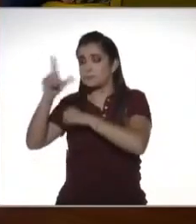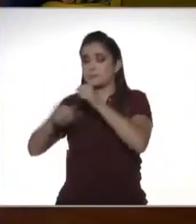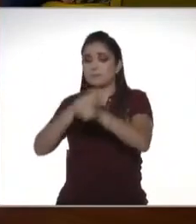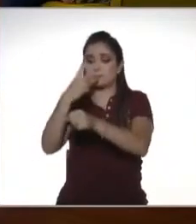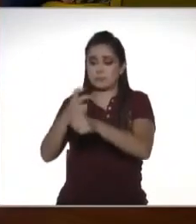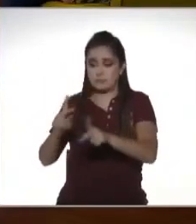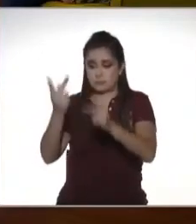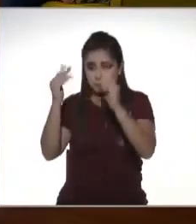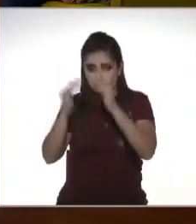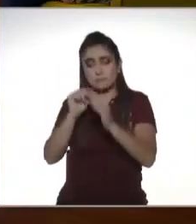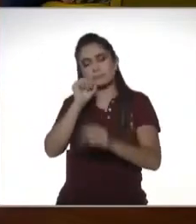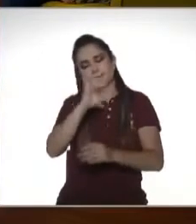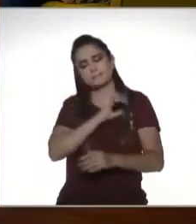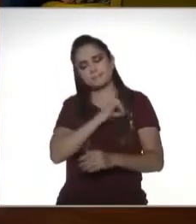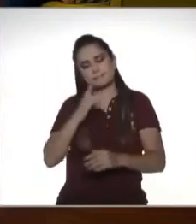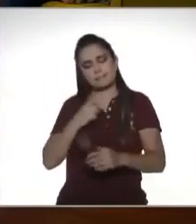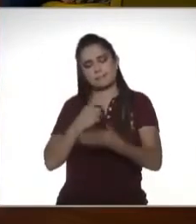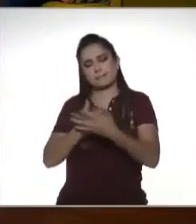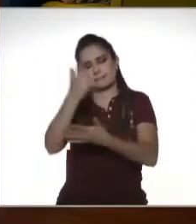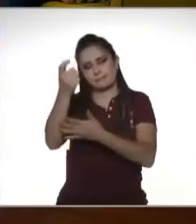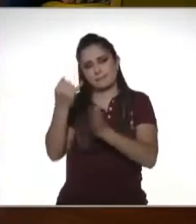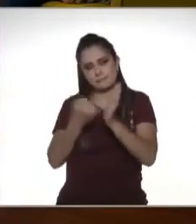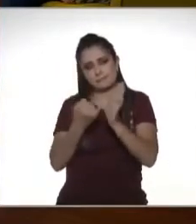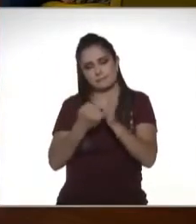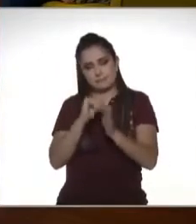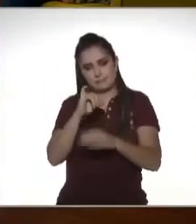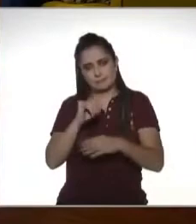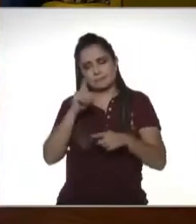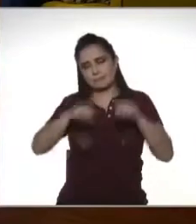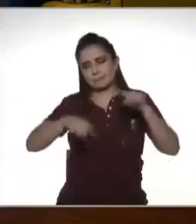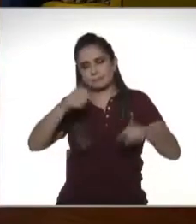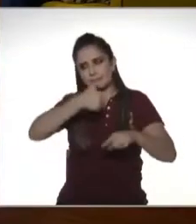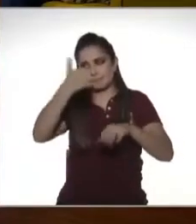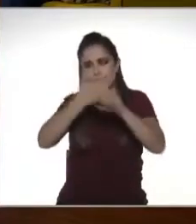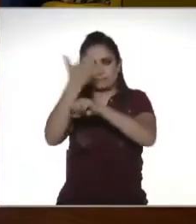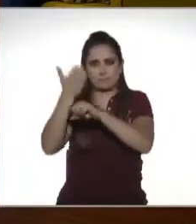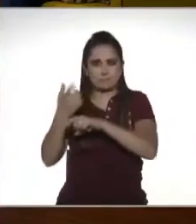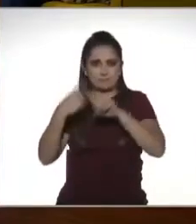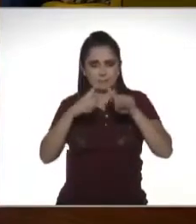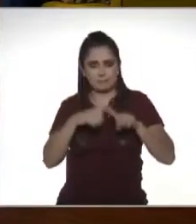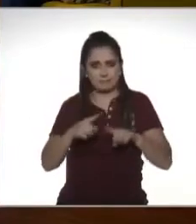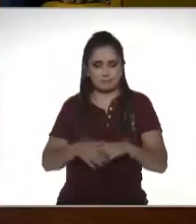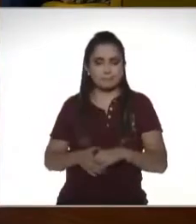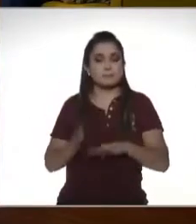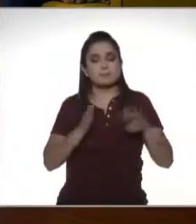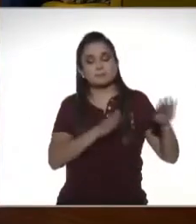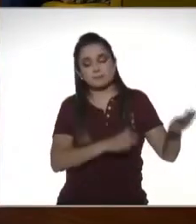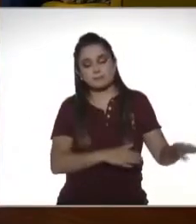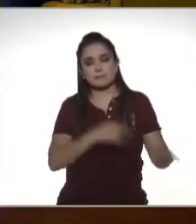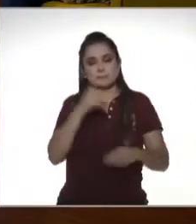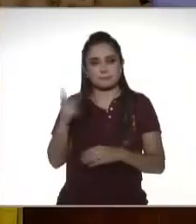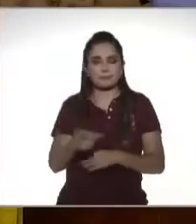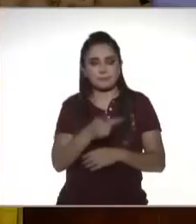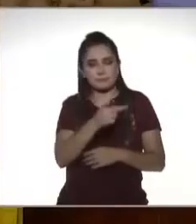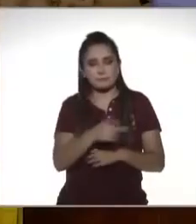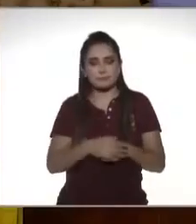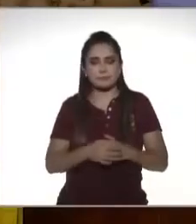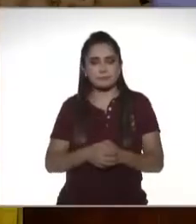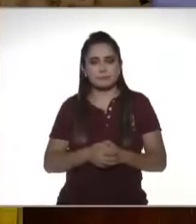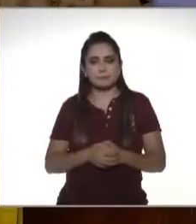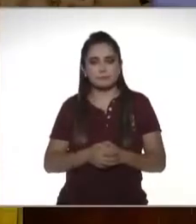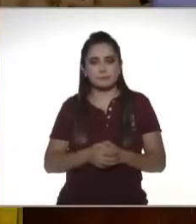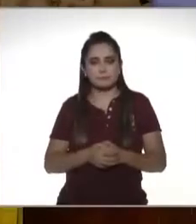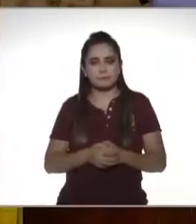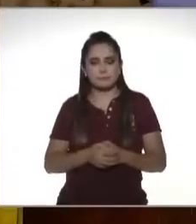impuesto local dependiendo de la entidad federativa donde se encuentre perfecto muchísimas gracias también tenemos dudas de Vero Dulce ella nos